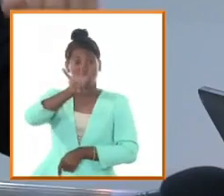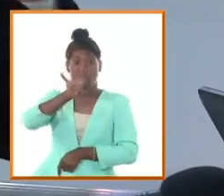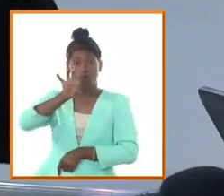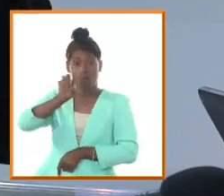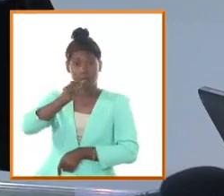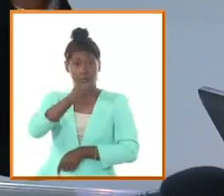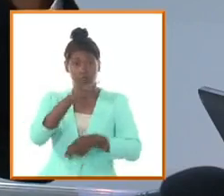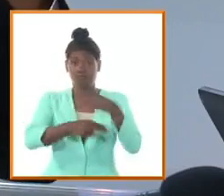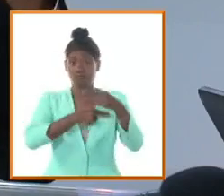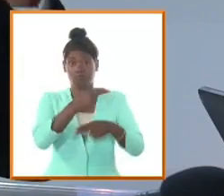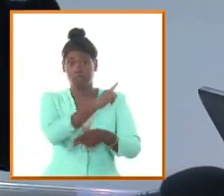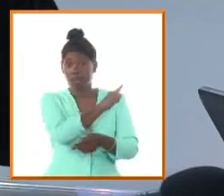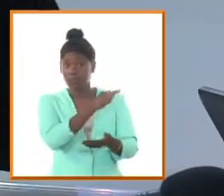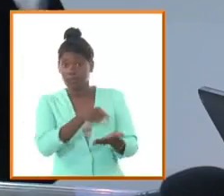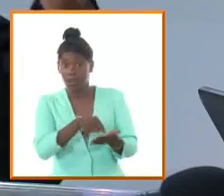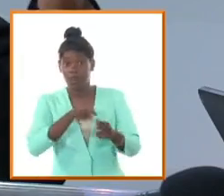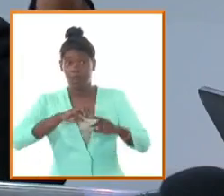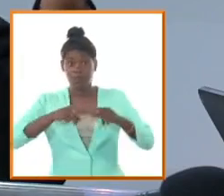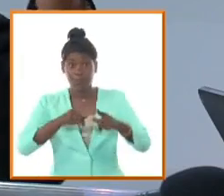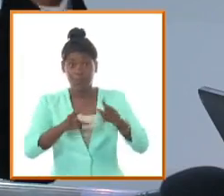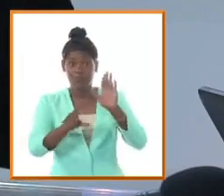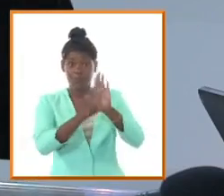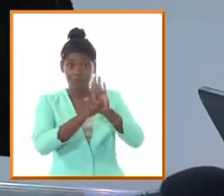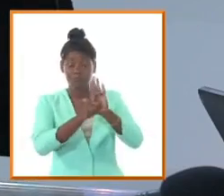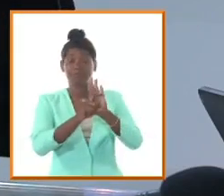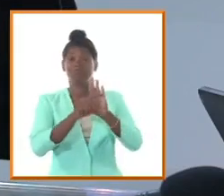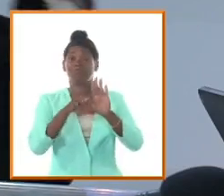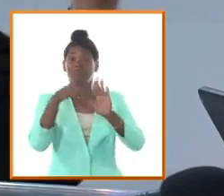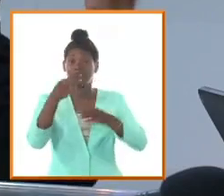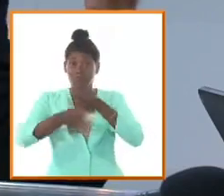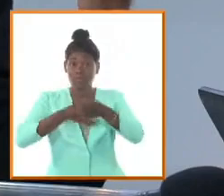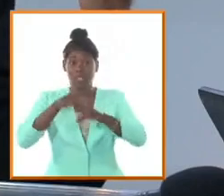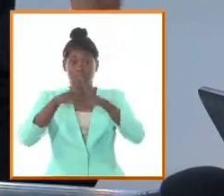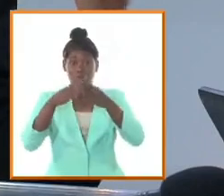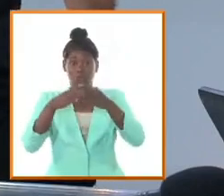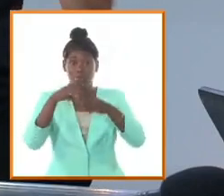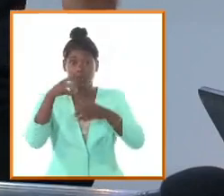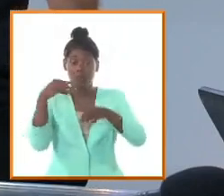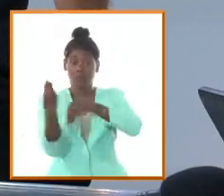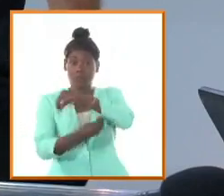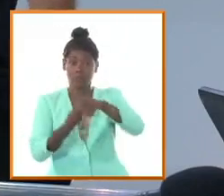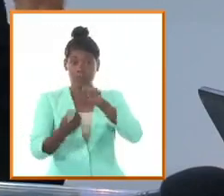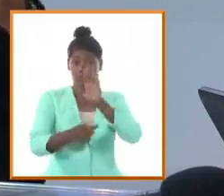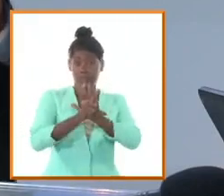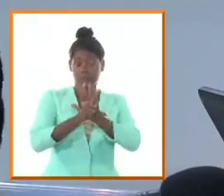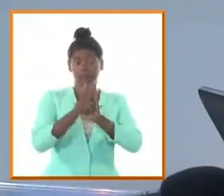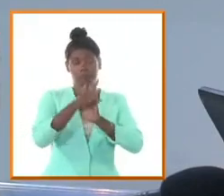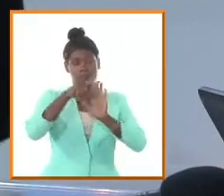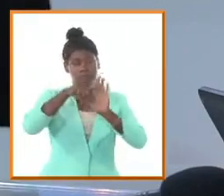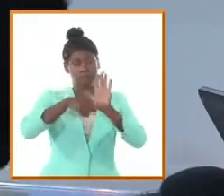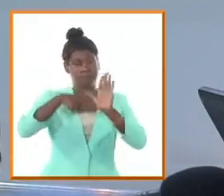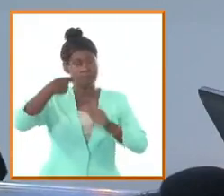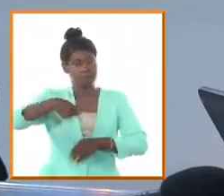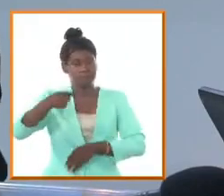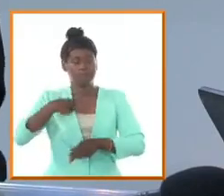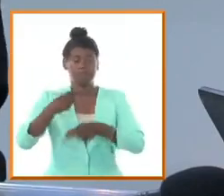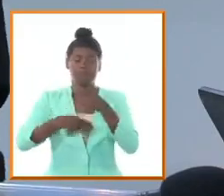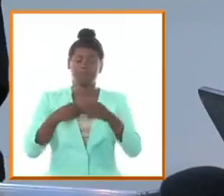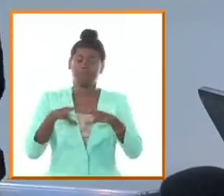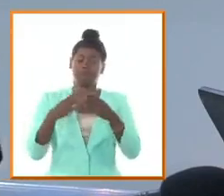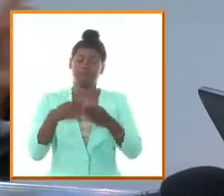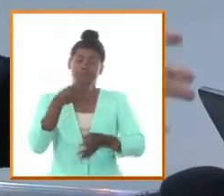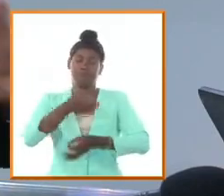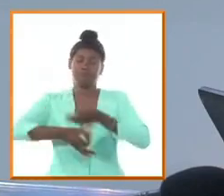preparación política ideológica jurídica que tiene sobre todo